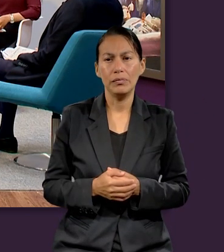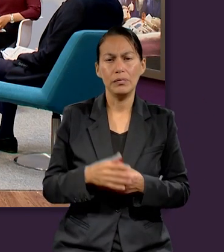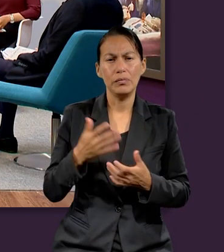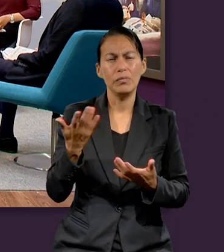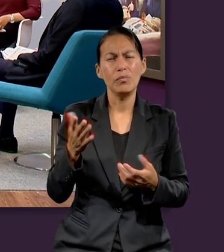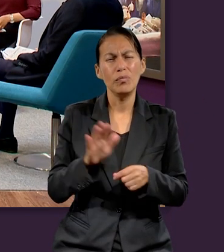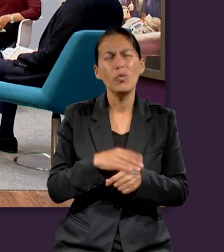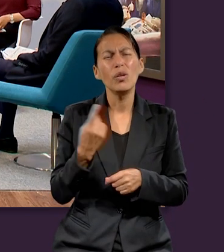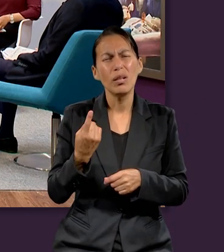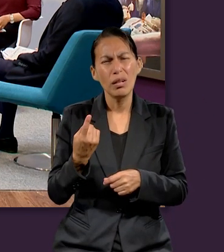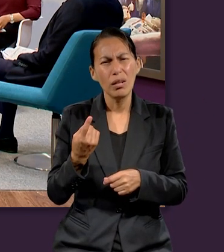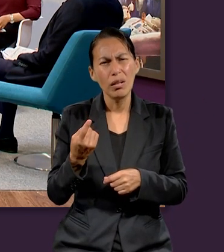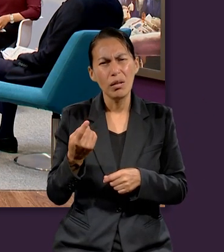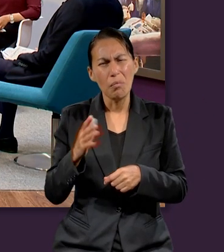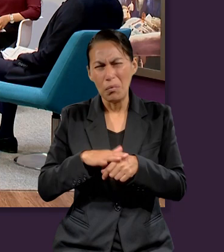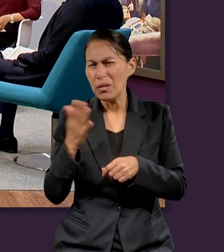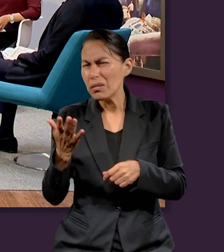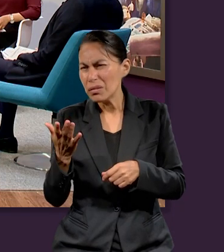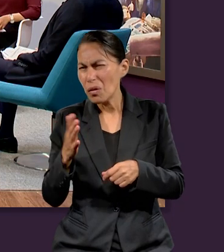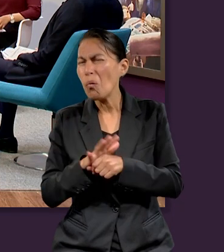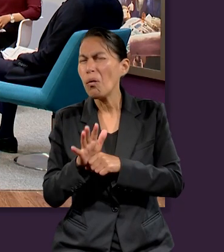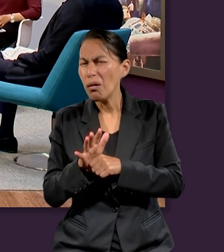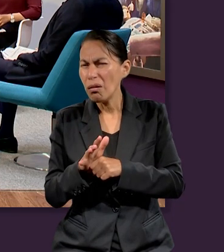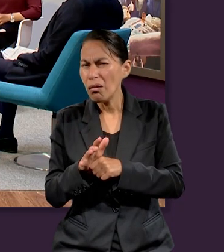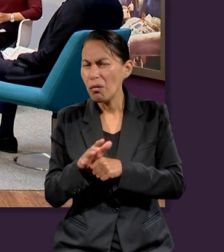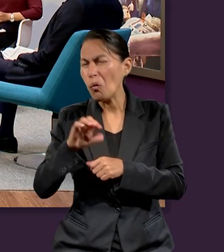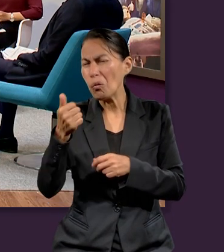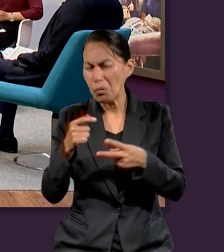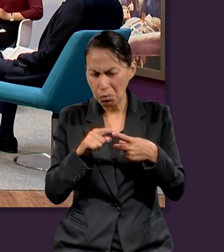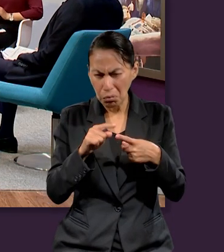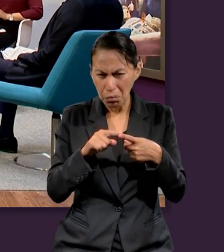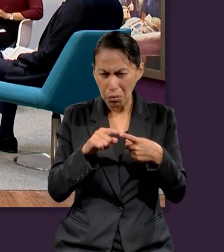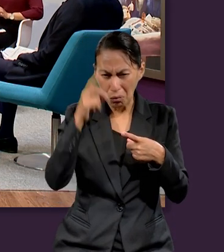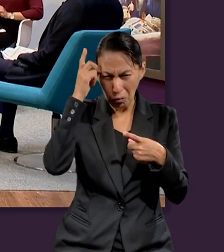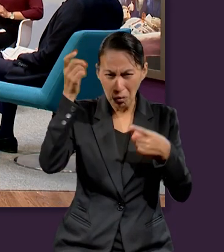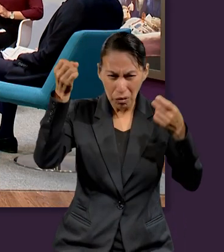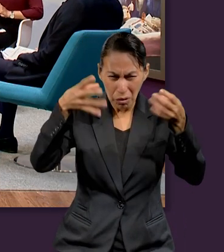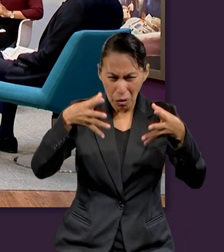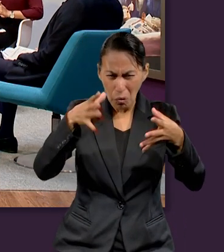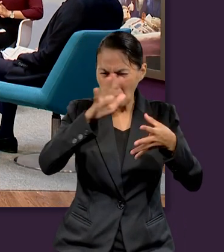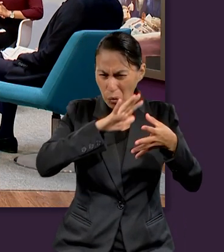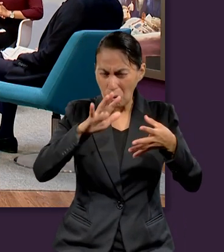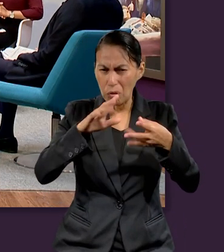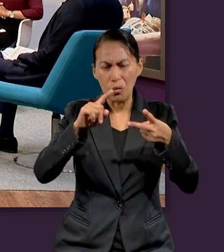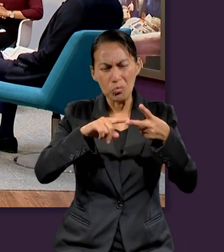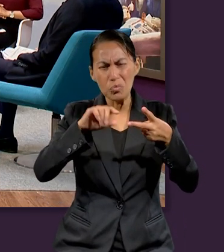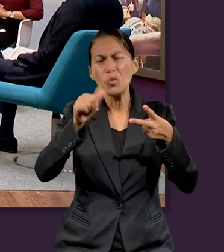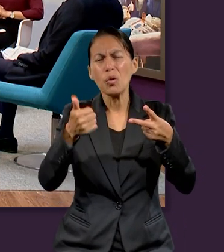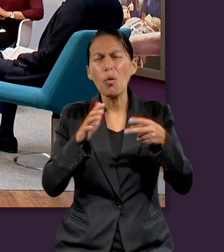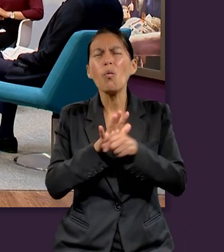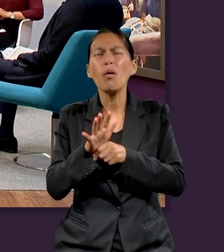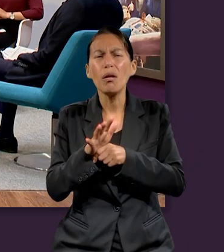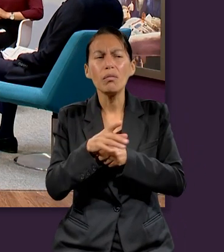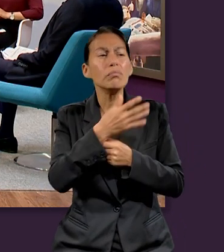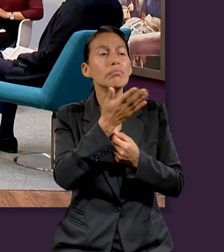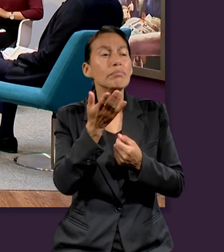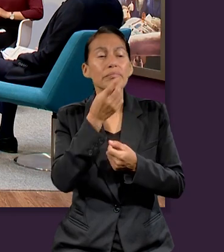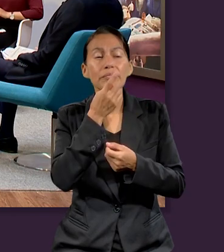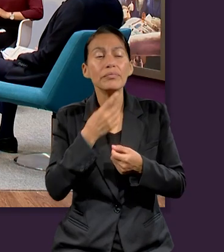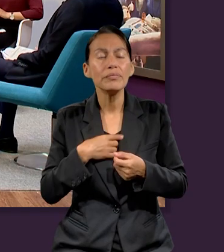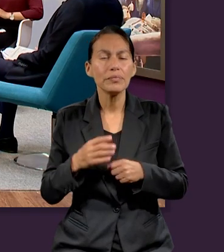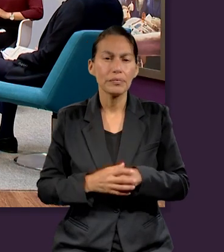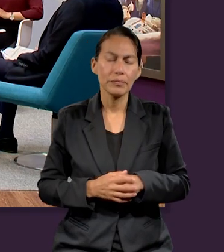¿Por qué más hay que adorar a Dios, aparte de que Él es el Creador? ¿Qué tiene en referente a ello?